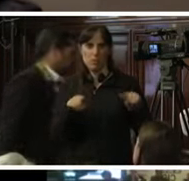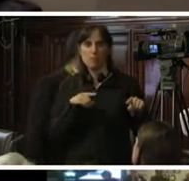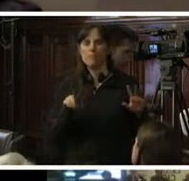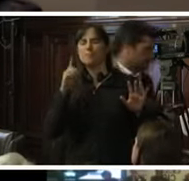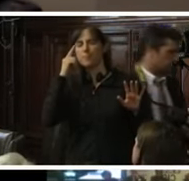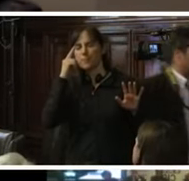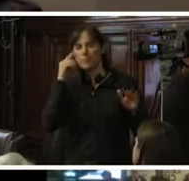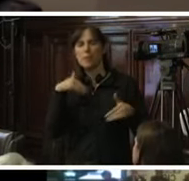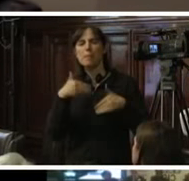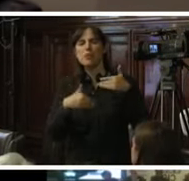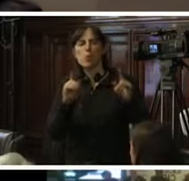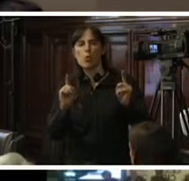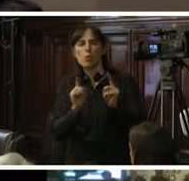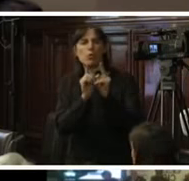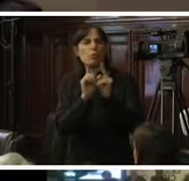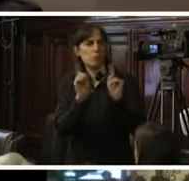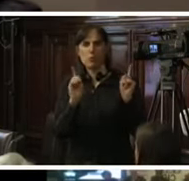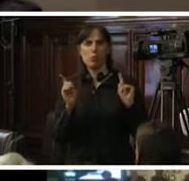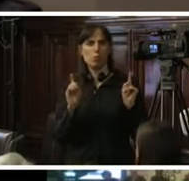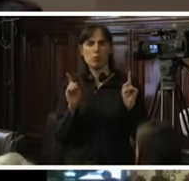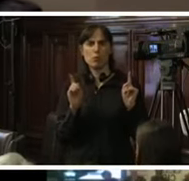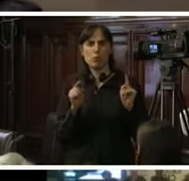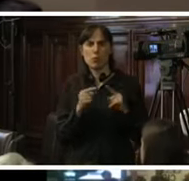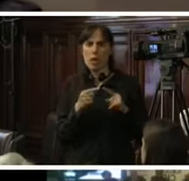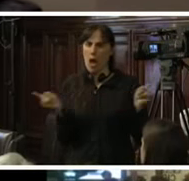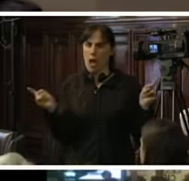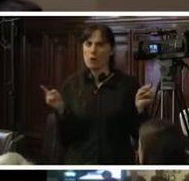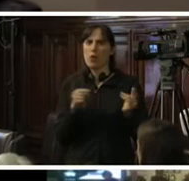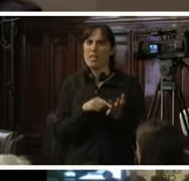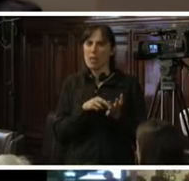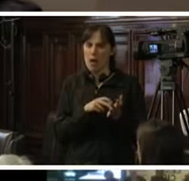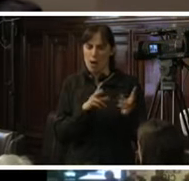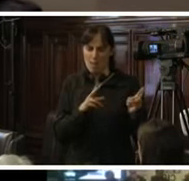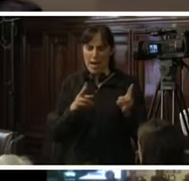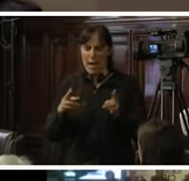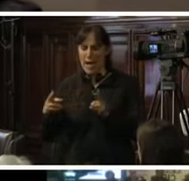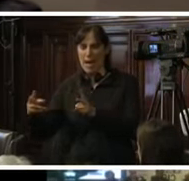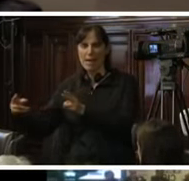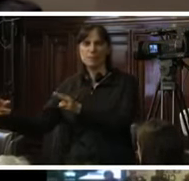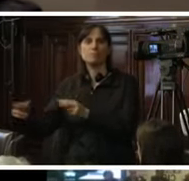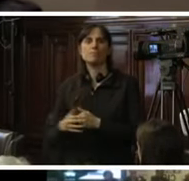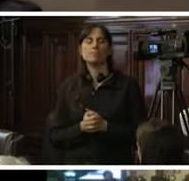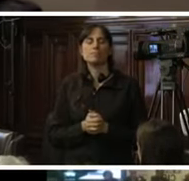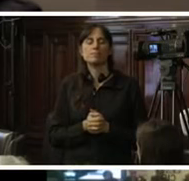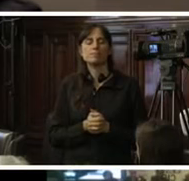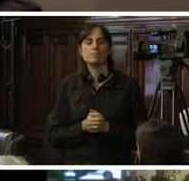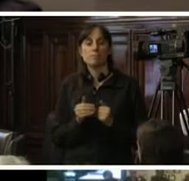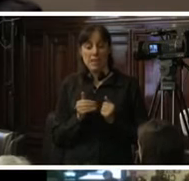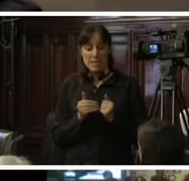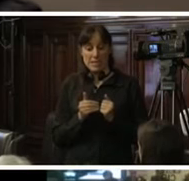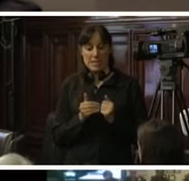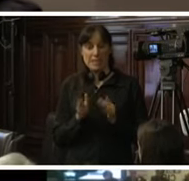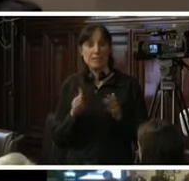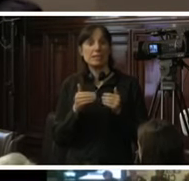proceso que es brevísimo, sino que tiene varias etapas. Y se inicia cuando